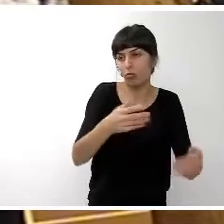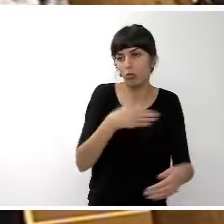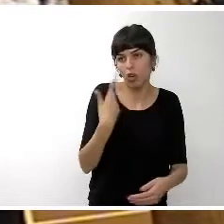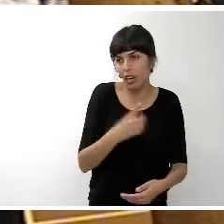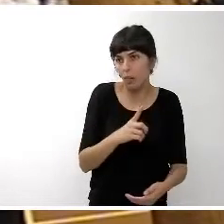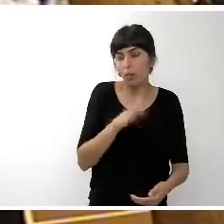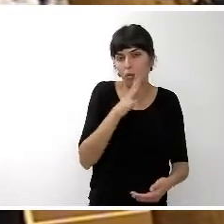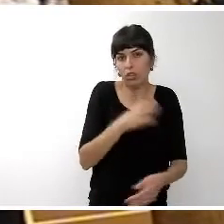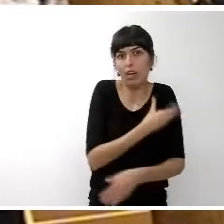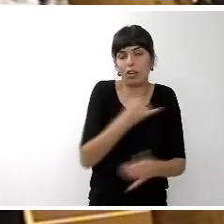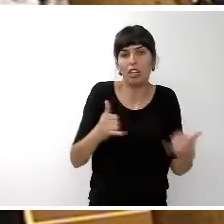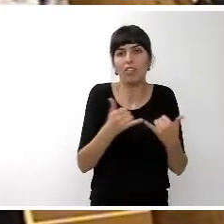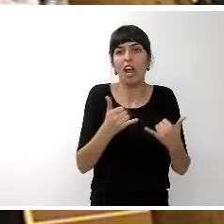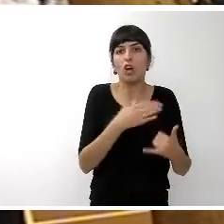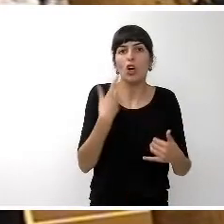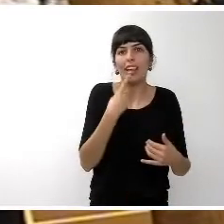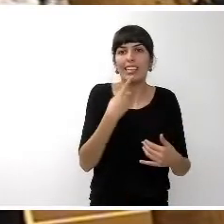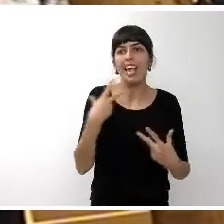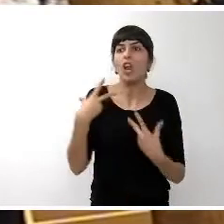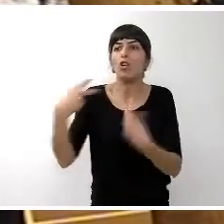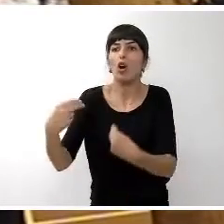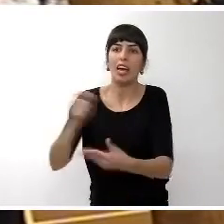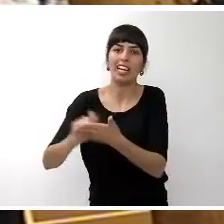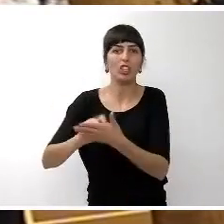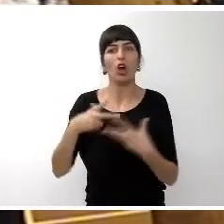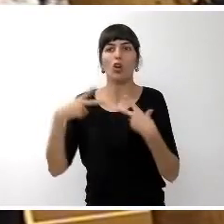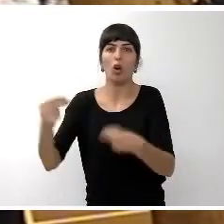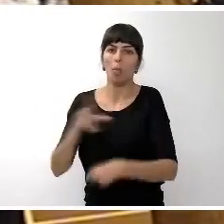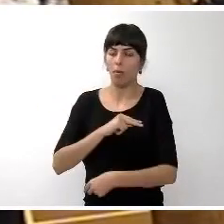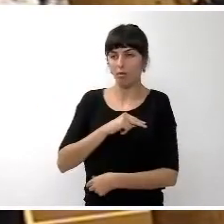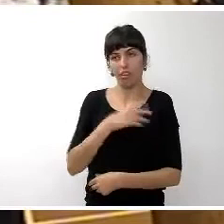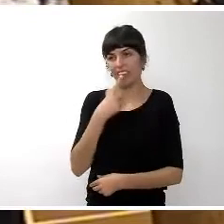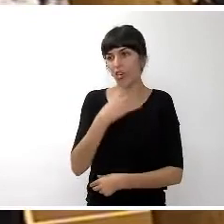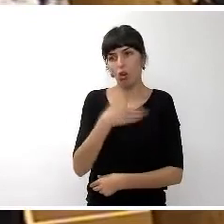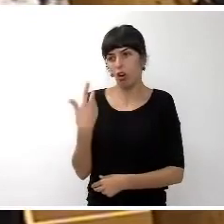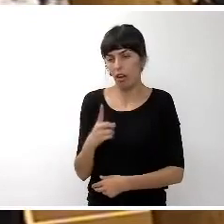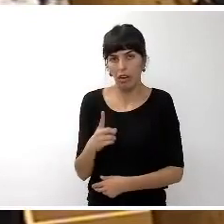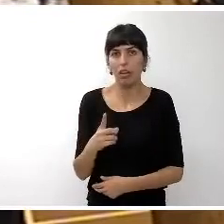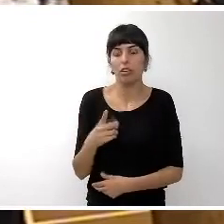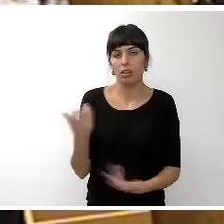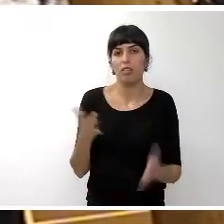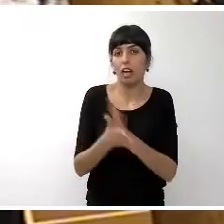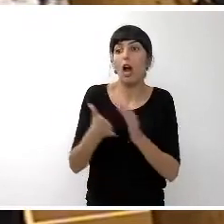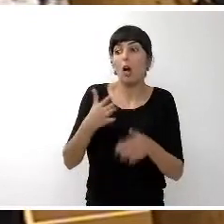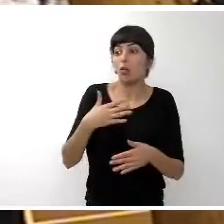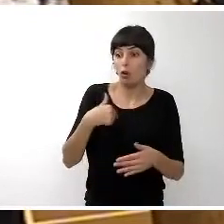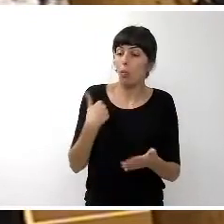Este cabildo no quiere decir no a Eduardo Galeano. Quiero proponer la posibilidad de estudiar de futuro.